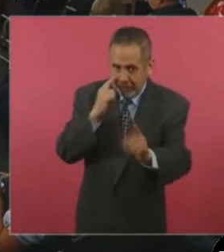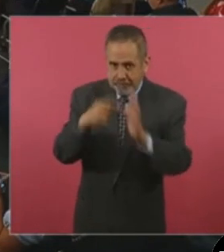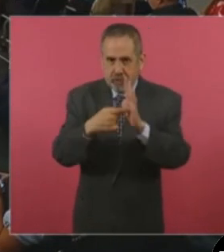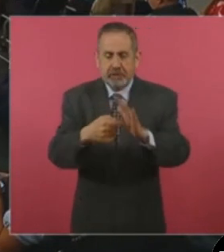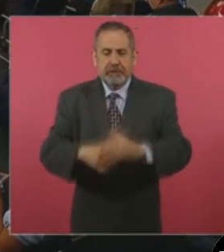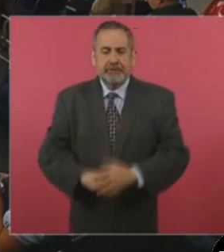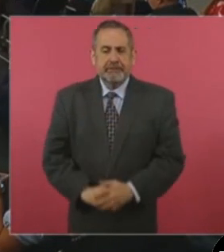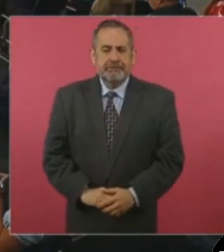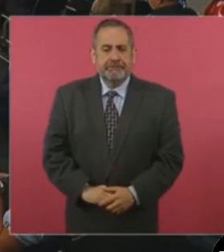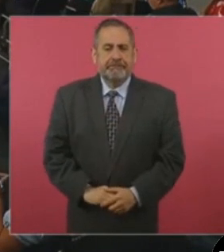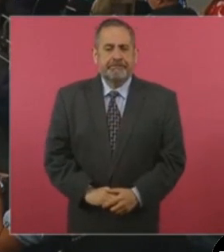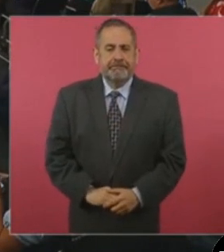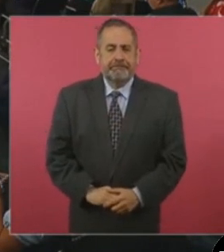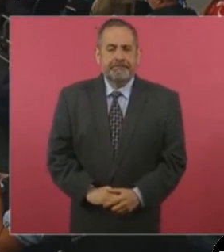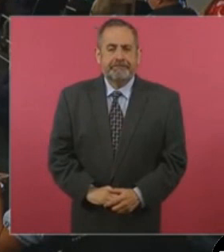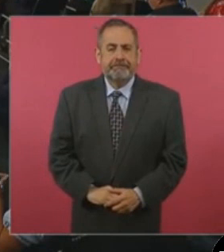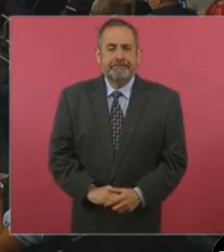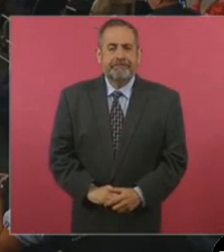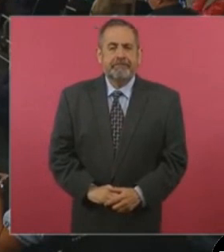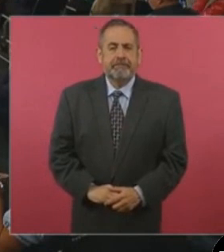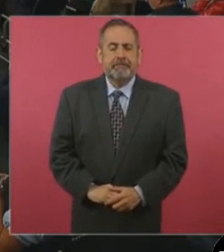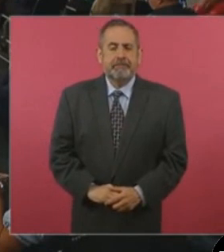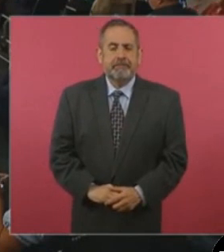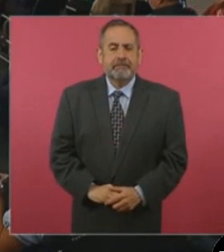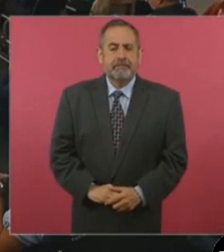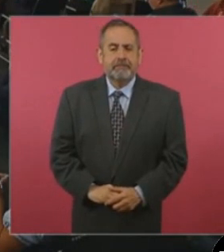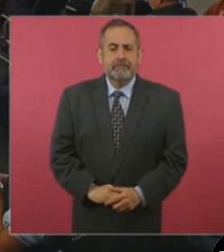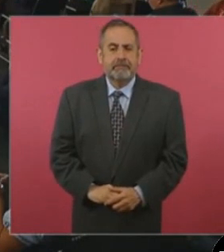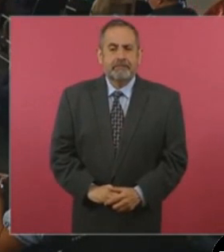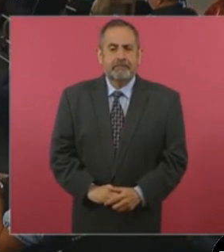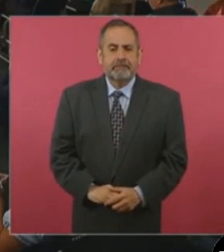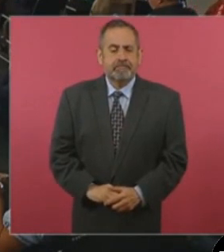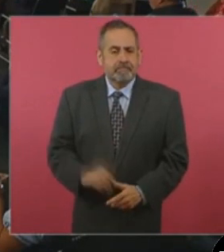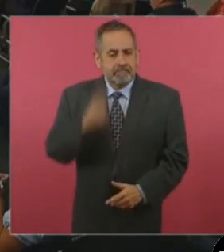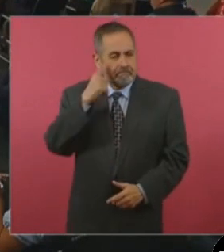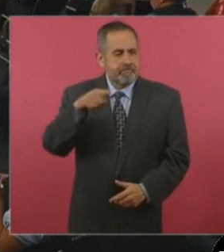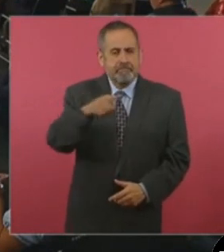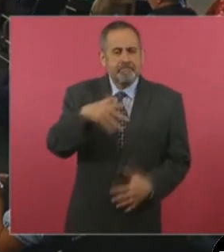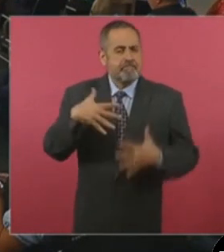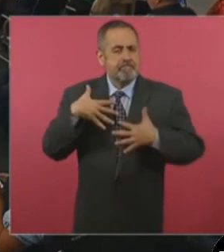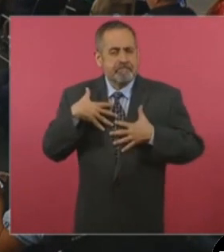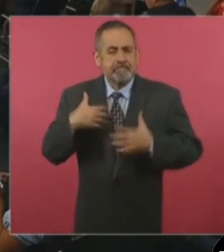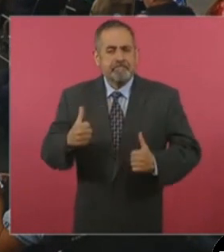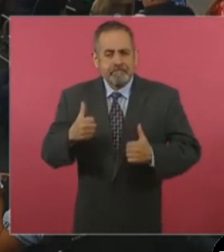Pero esto ayuda mucho a comprender el fondo